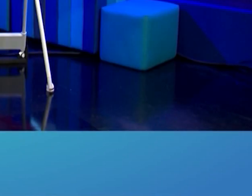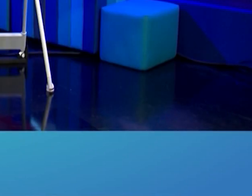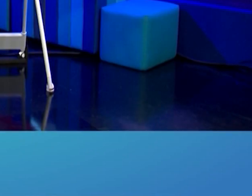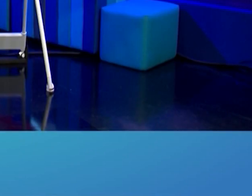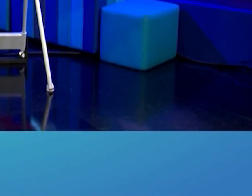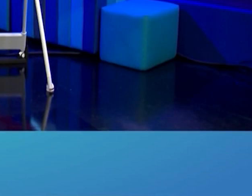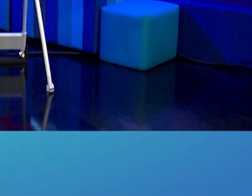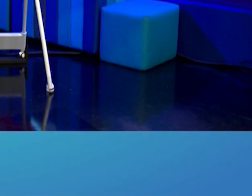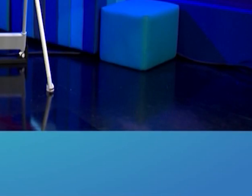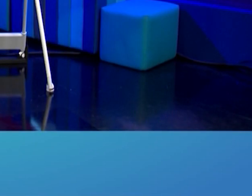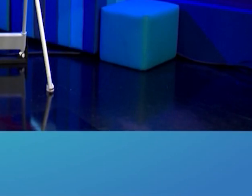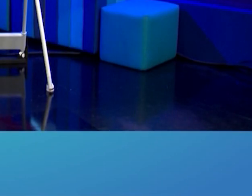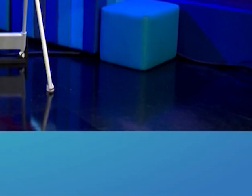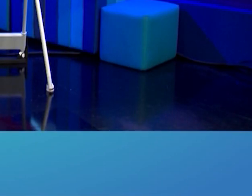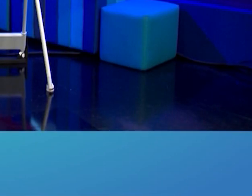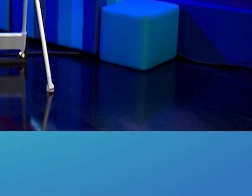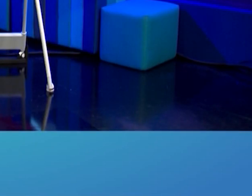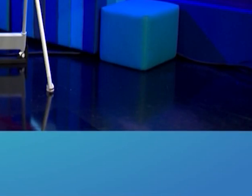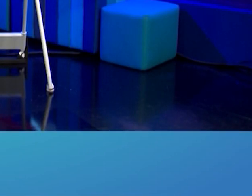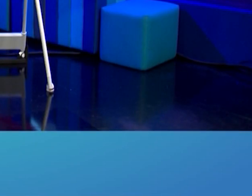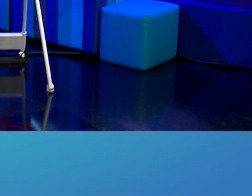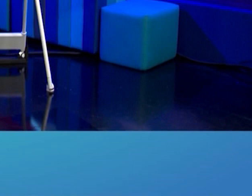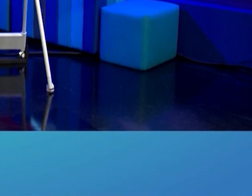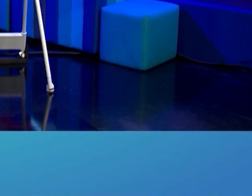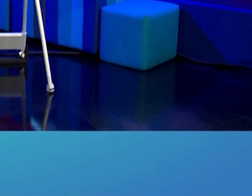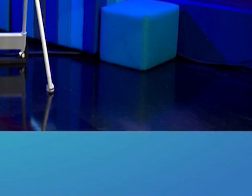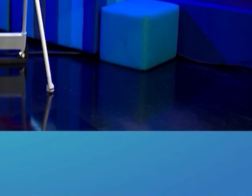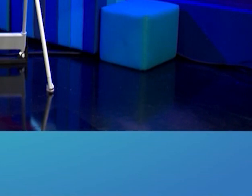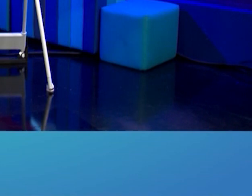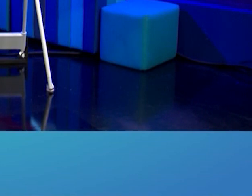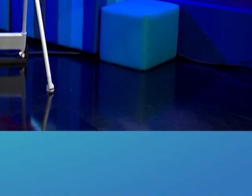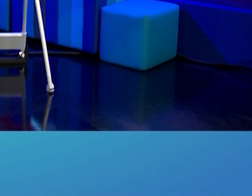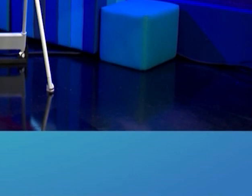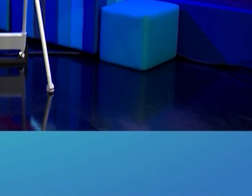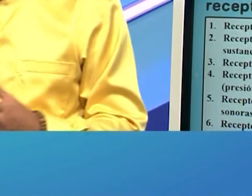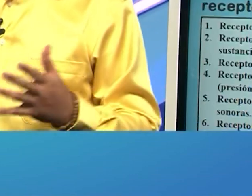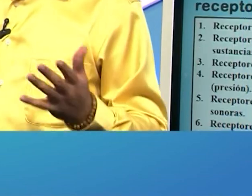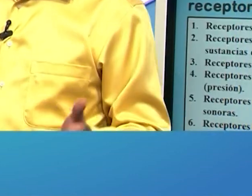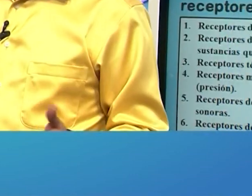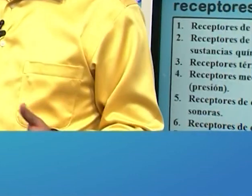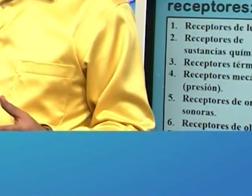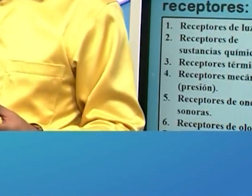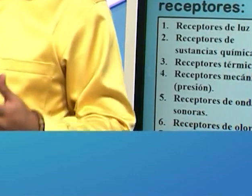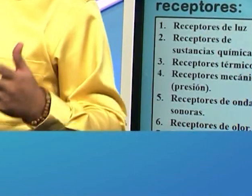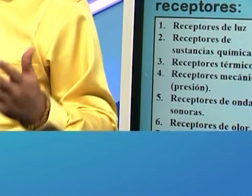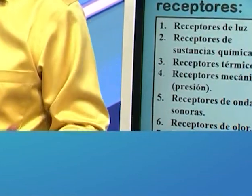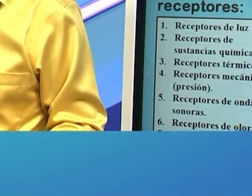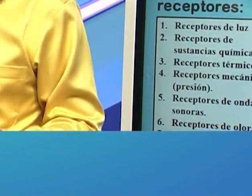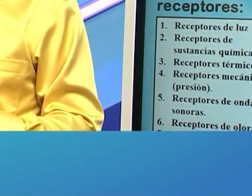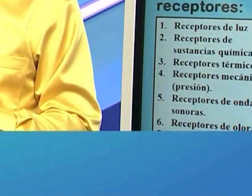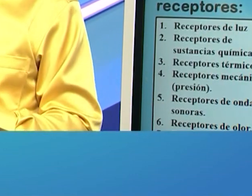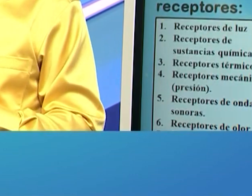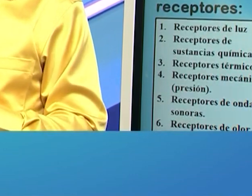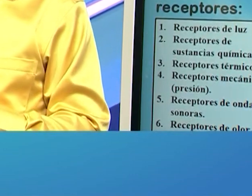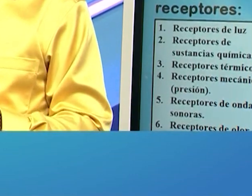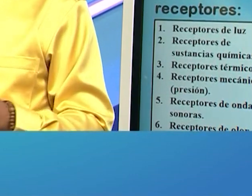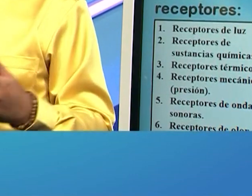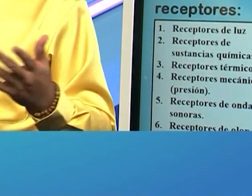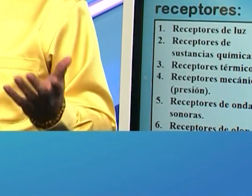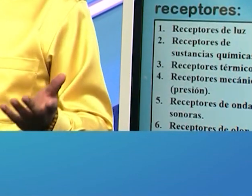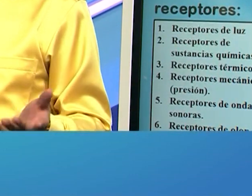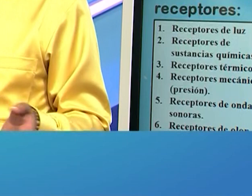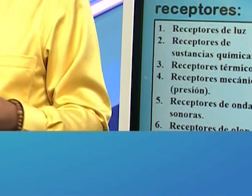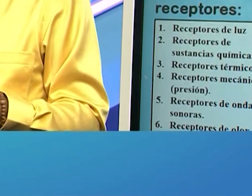excelente lo han hecho muy bien kaijin y kareimis de esta prestigiosa escuela verdaderamente gracias por participar